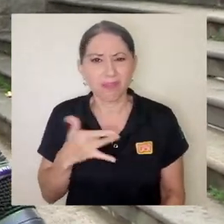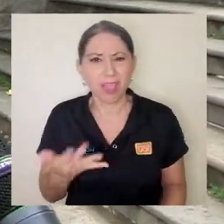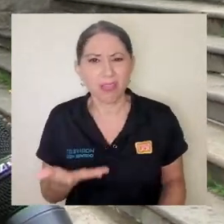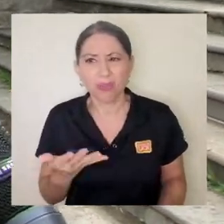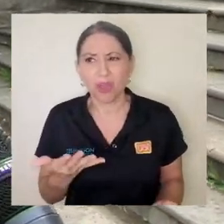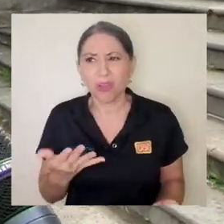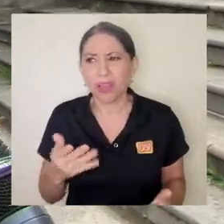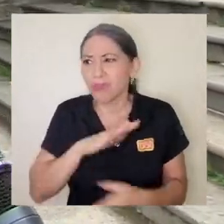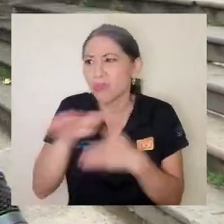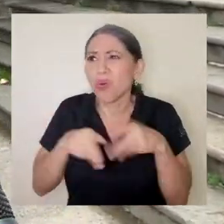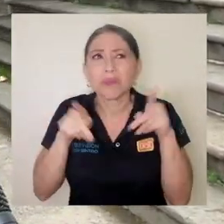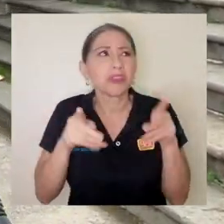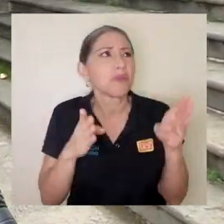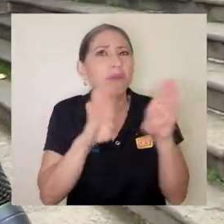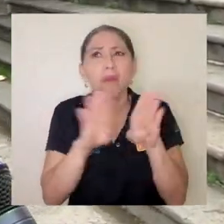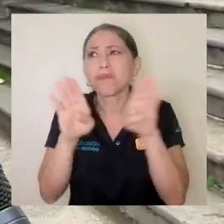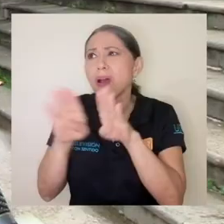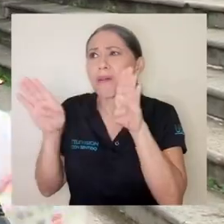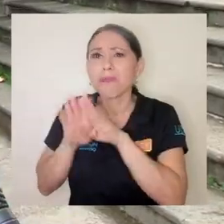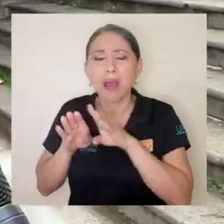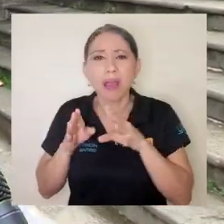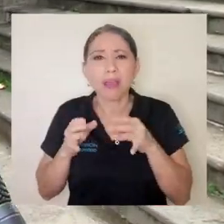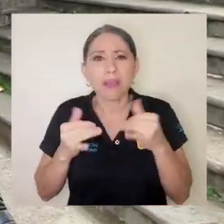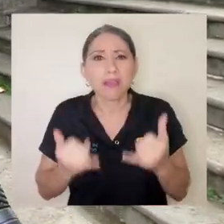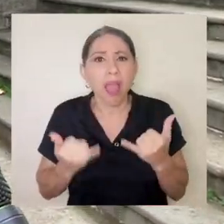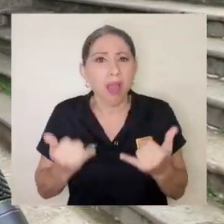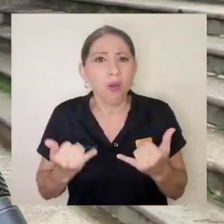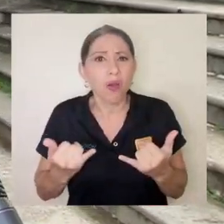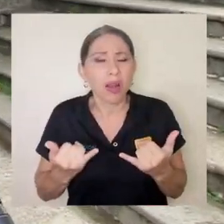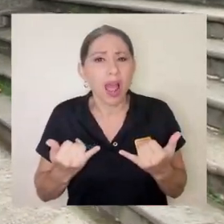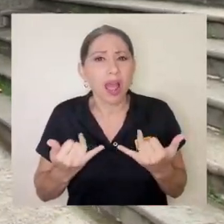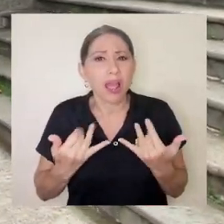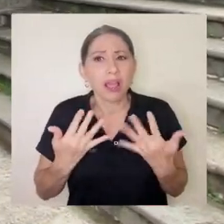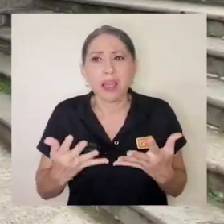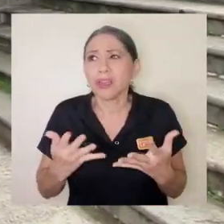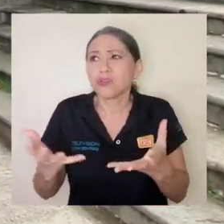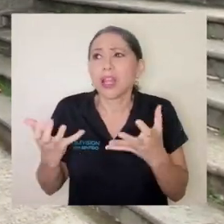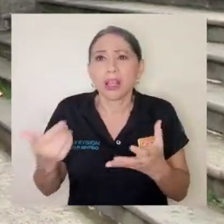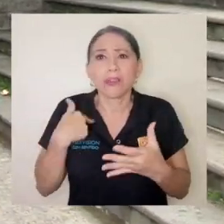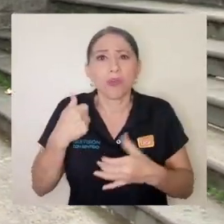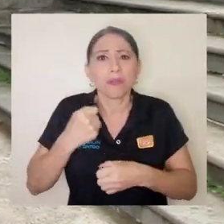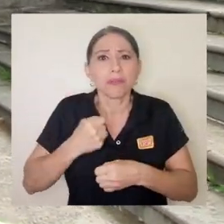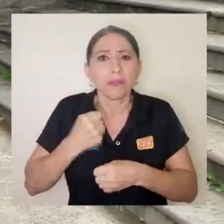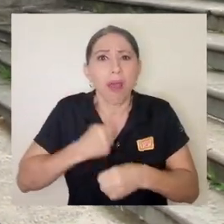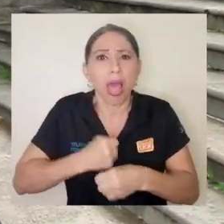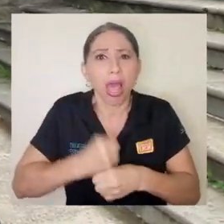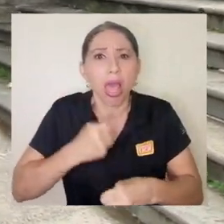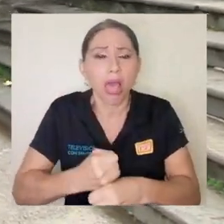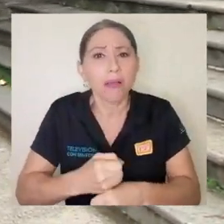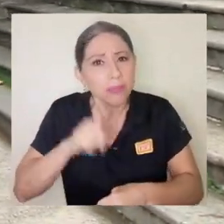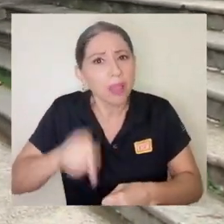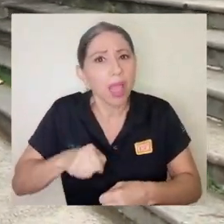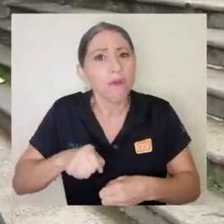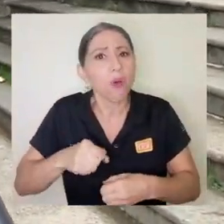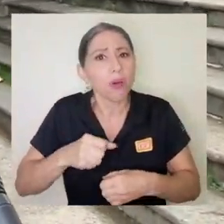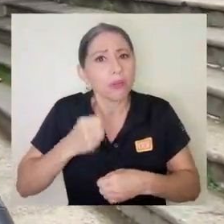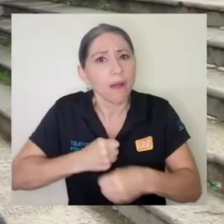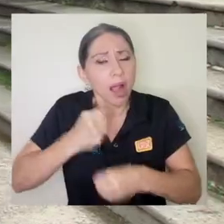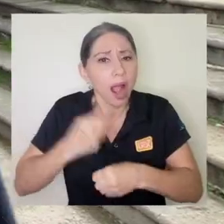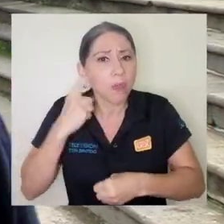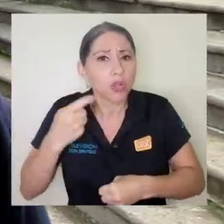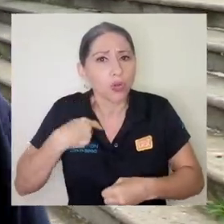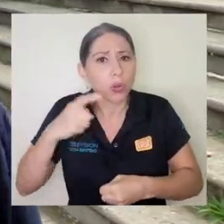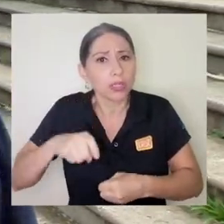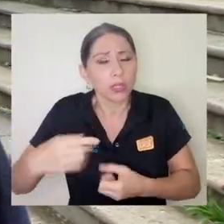que todo el mundo tiene cerrado y la Junta me tiene trabajando, me tiene trabajando no, y ahí tengo que hacerlo por el hecho que tengo que llevar los alimentos a la